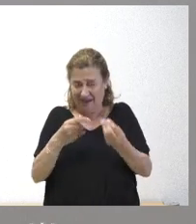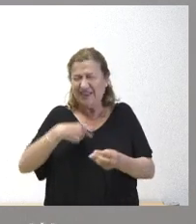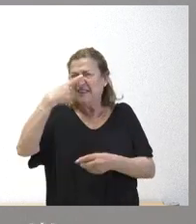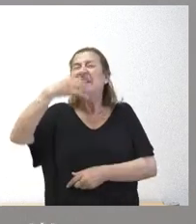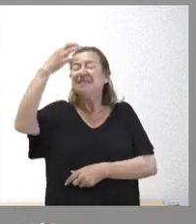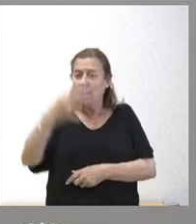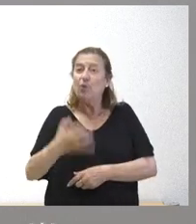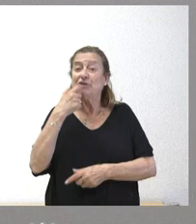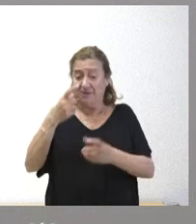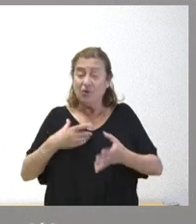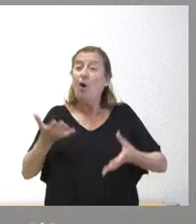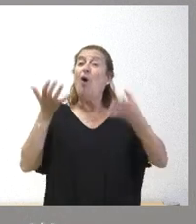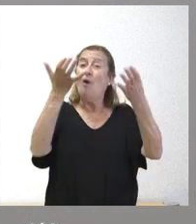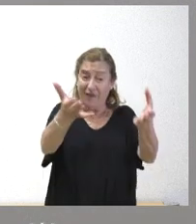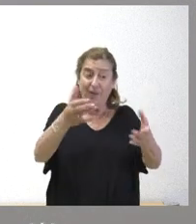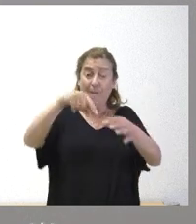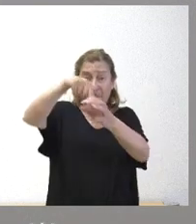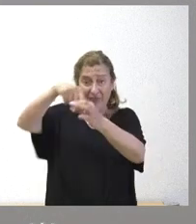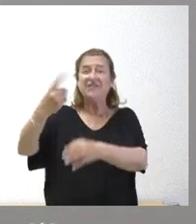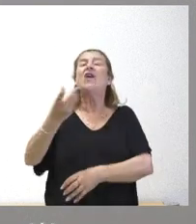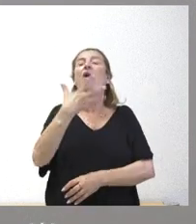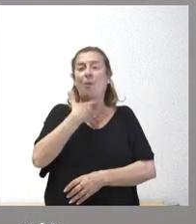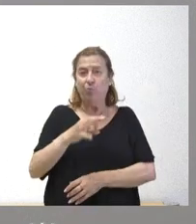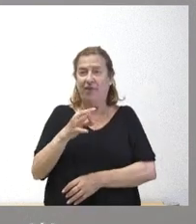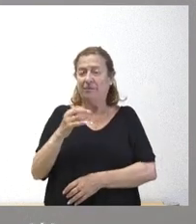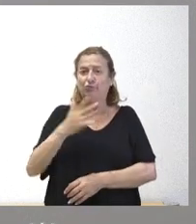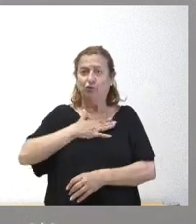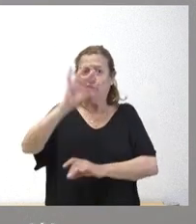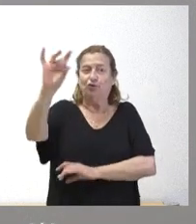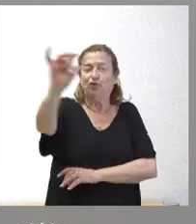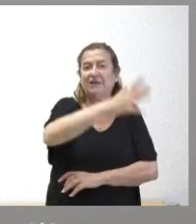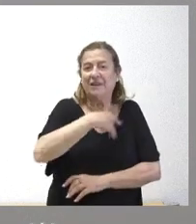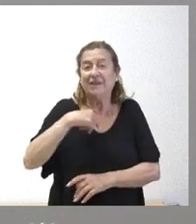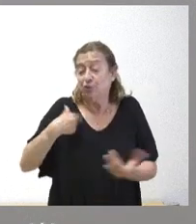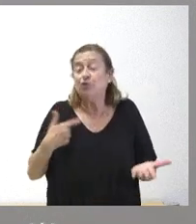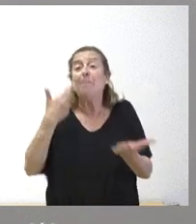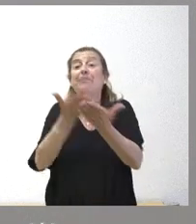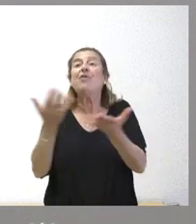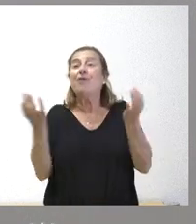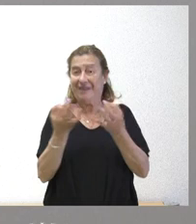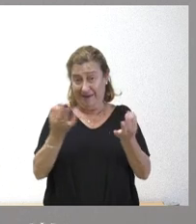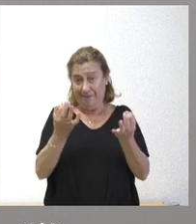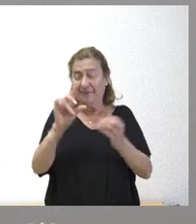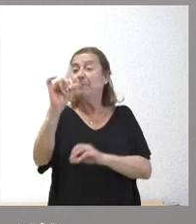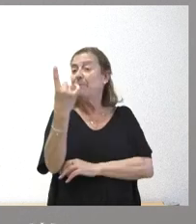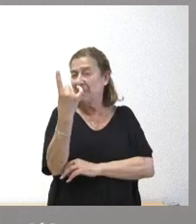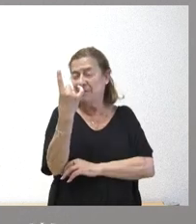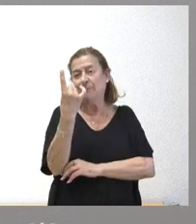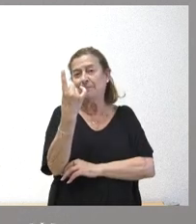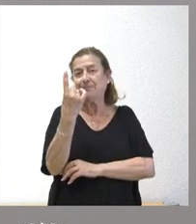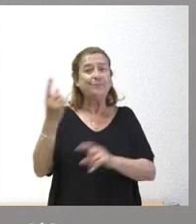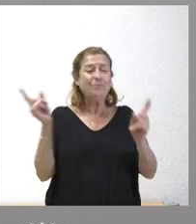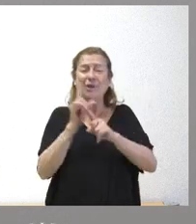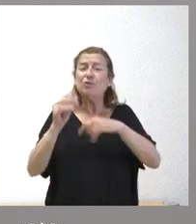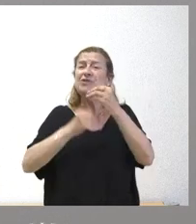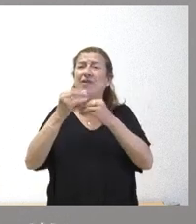si esas plazas se ofertaran a muchos de ellos podrían concurrir a las mismas. Por tanto, ¿qué estamos pidiendo nosotros? Primero, que no se